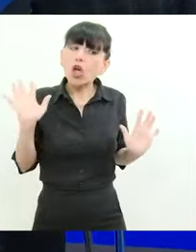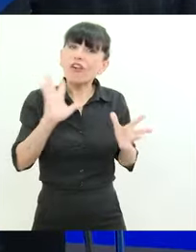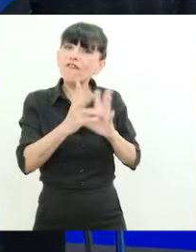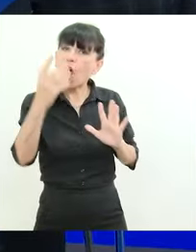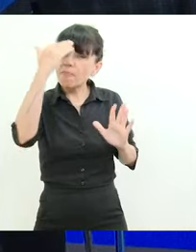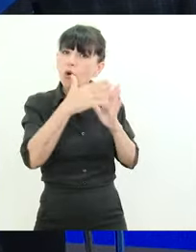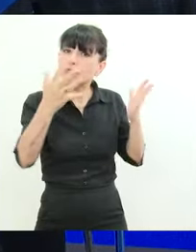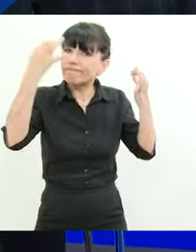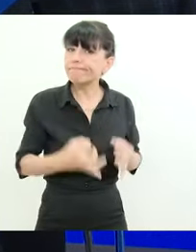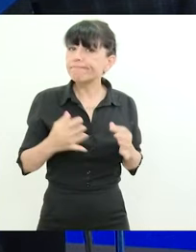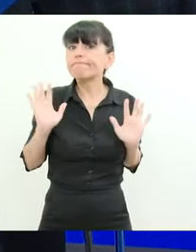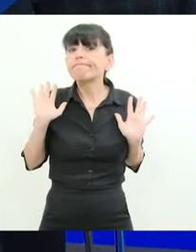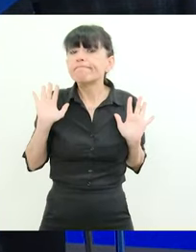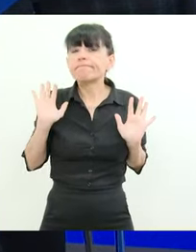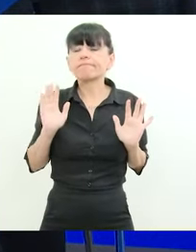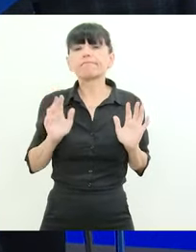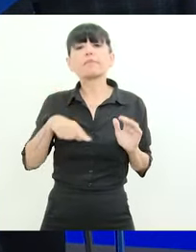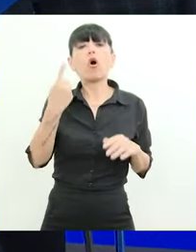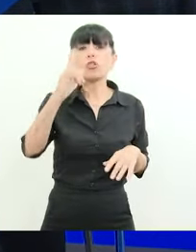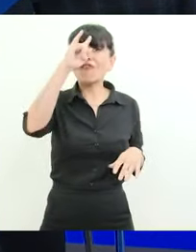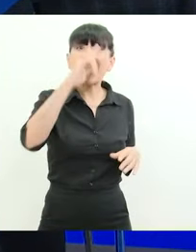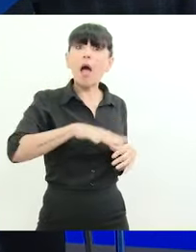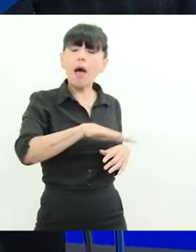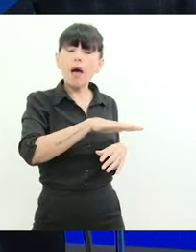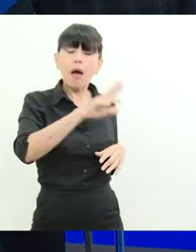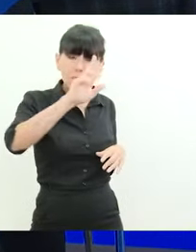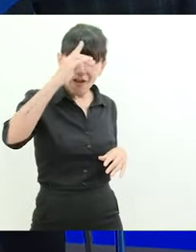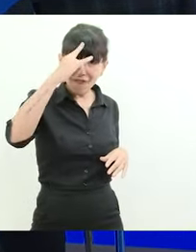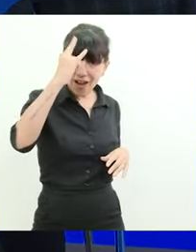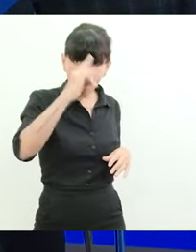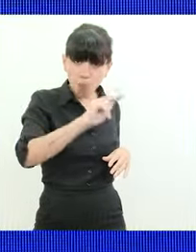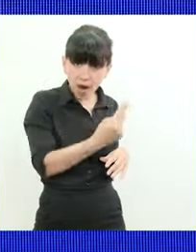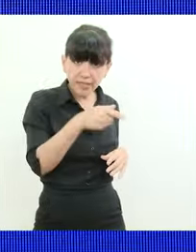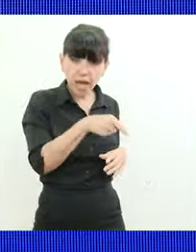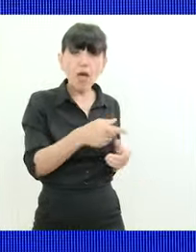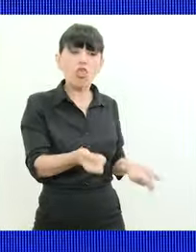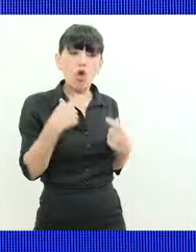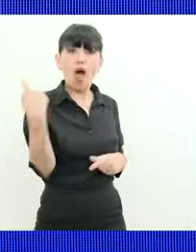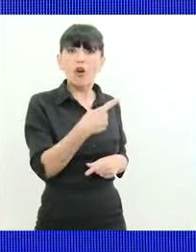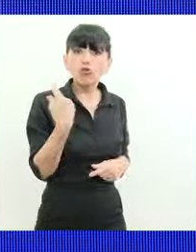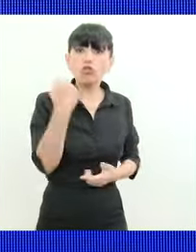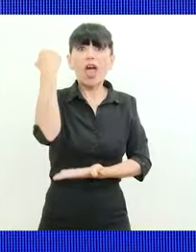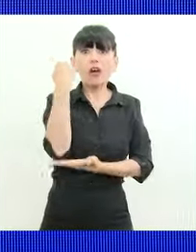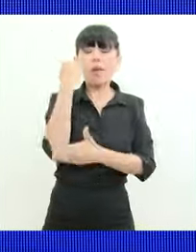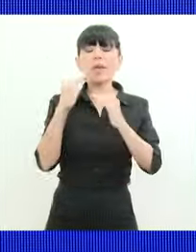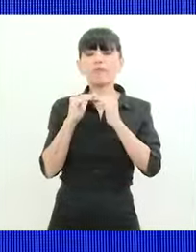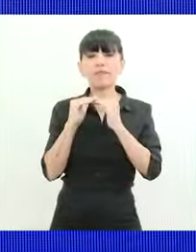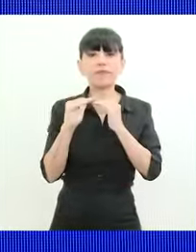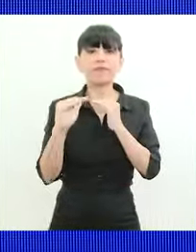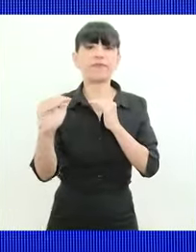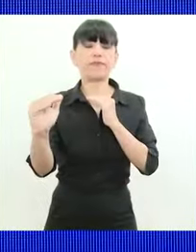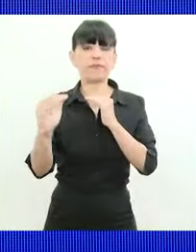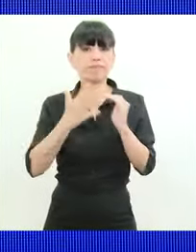Bacamorta este año nos sostuvo el nivel de actividad económica así como se lo digo